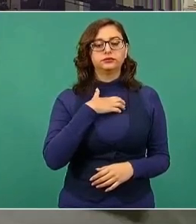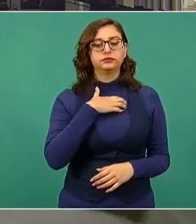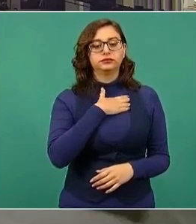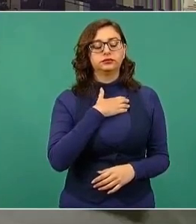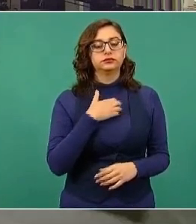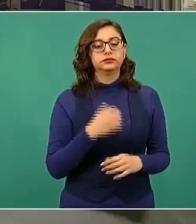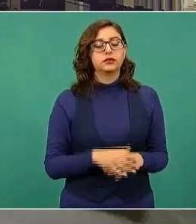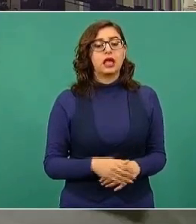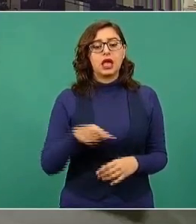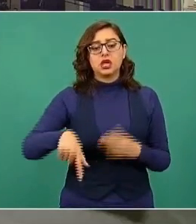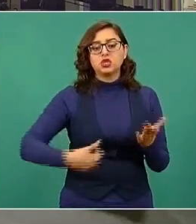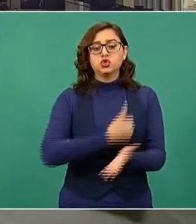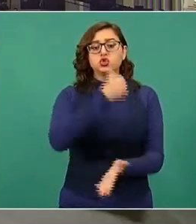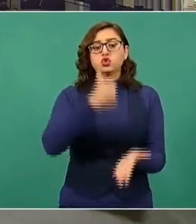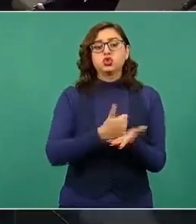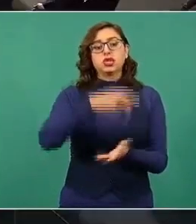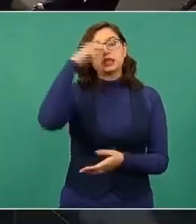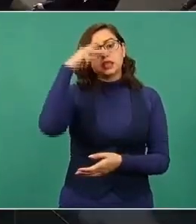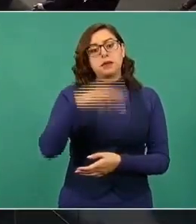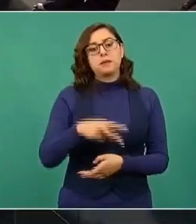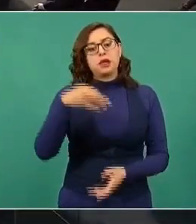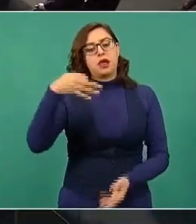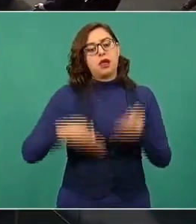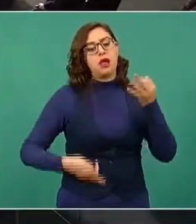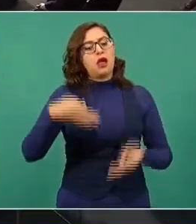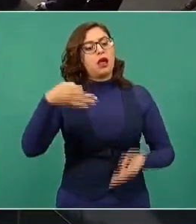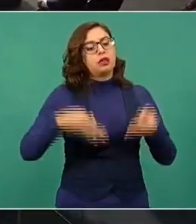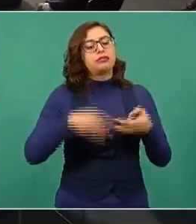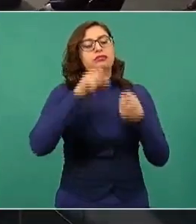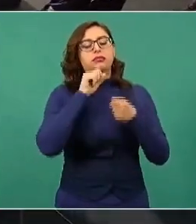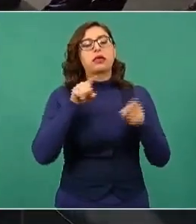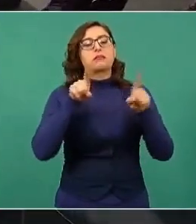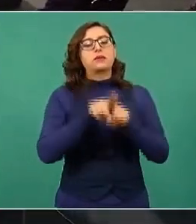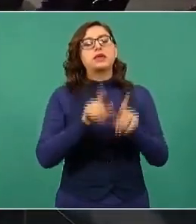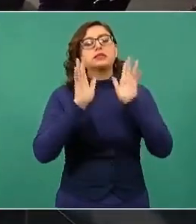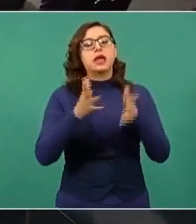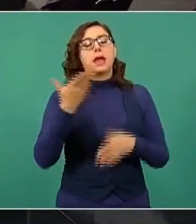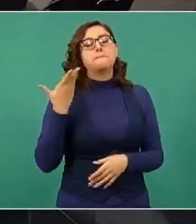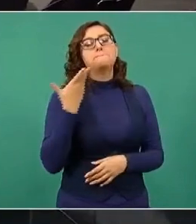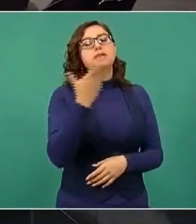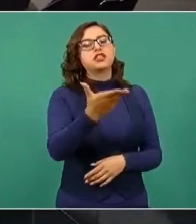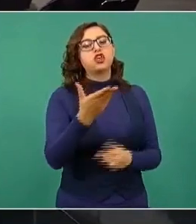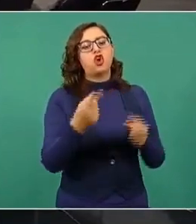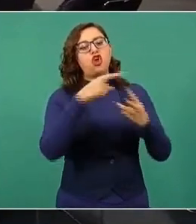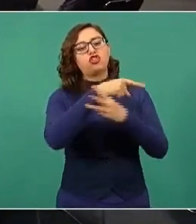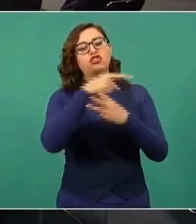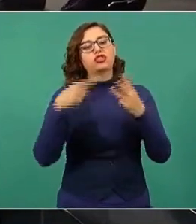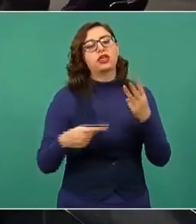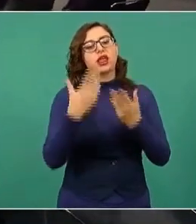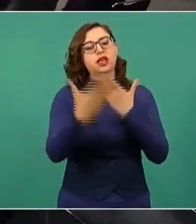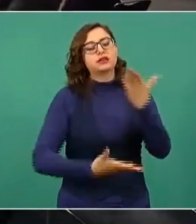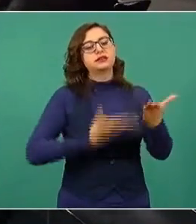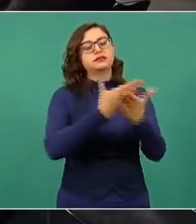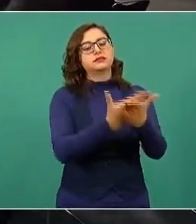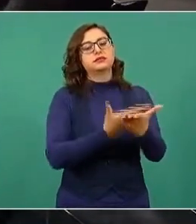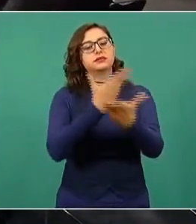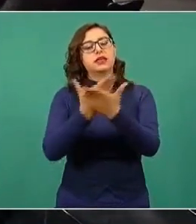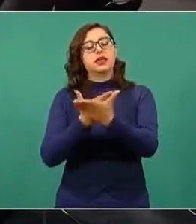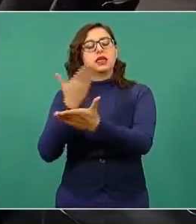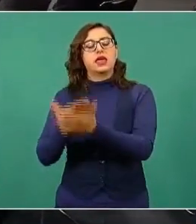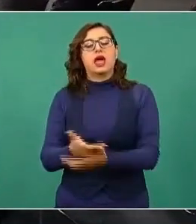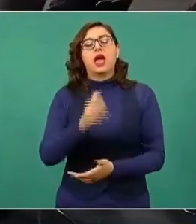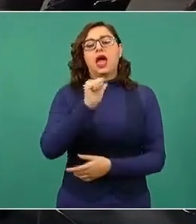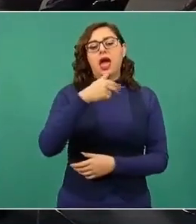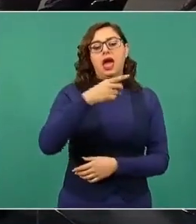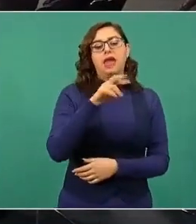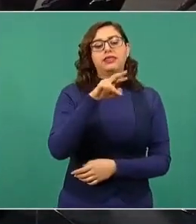México ya ha emitido tres solicitudes para que sea también resuelto el caso de Andrés Römer, que pudiera regresar a México,